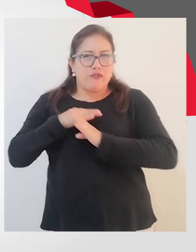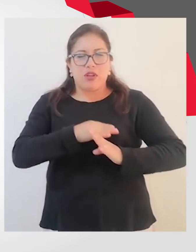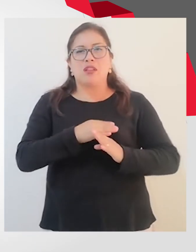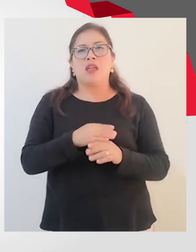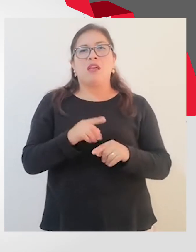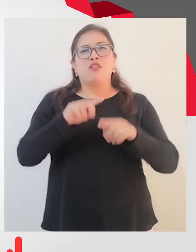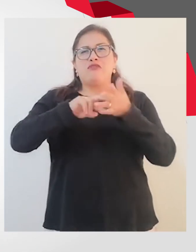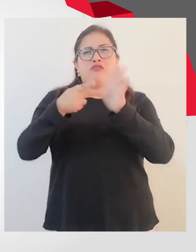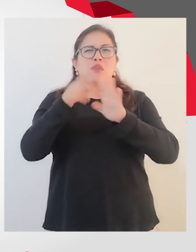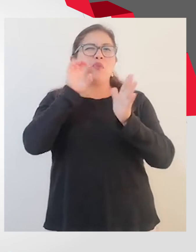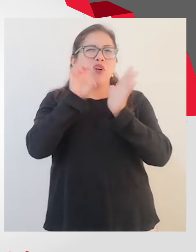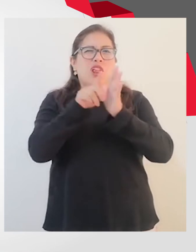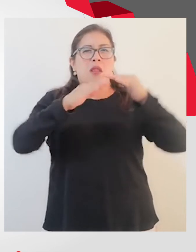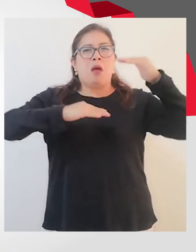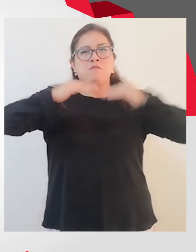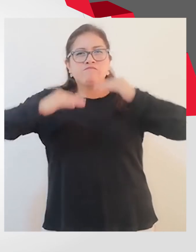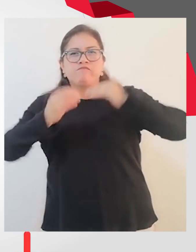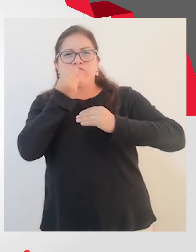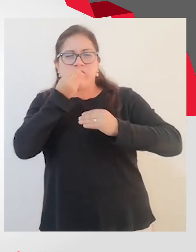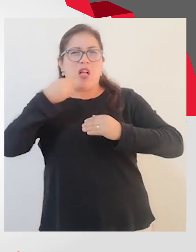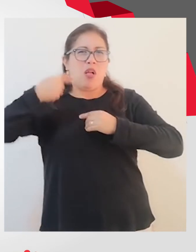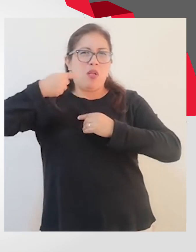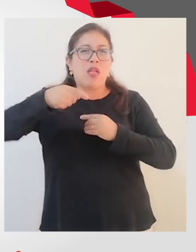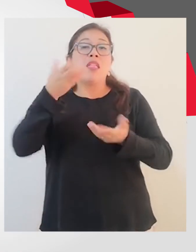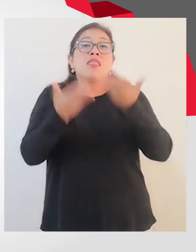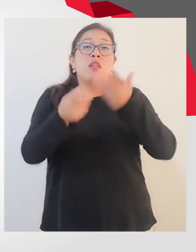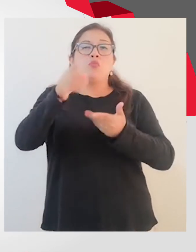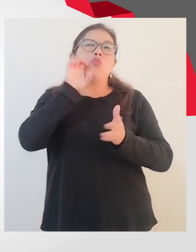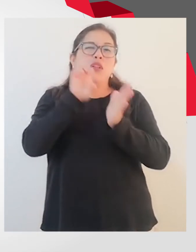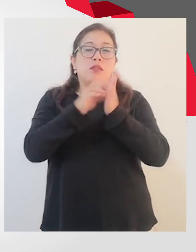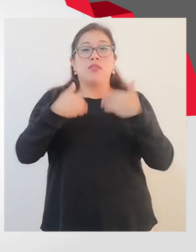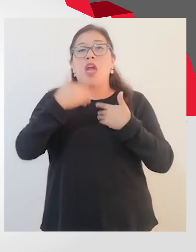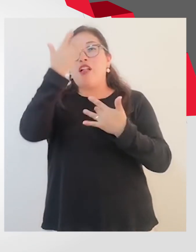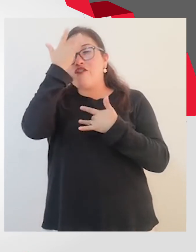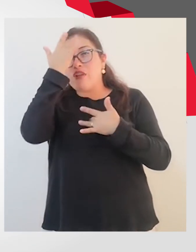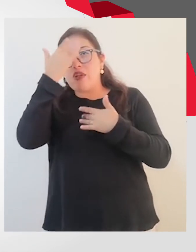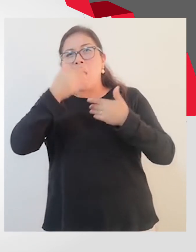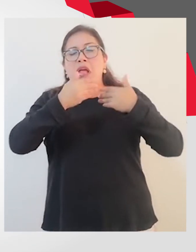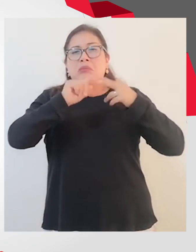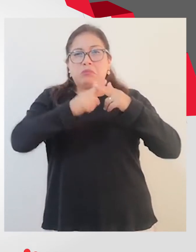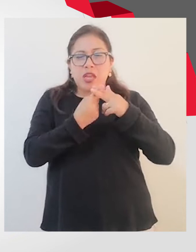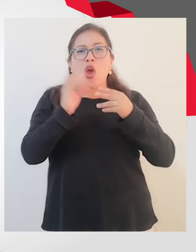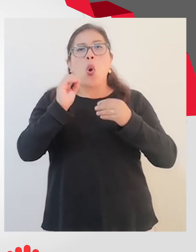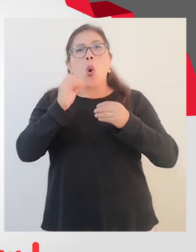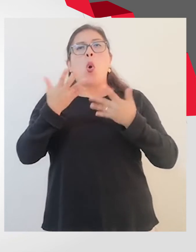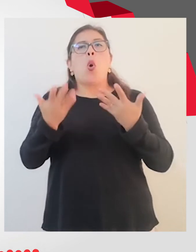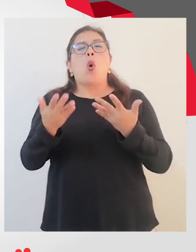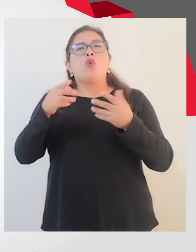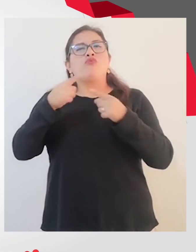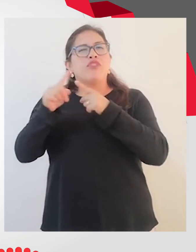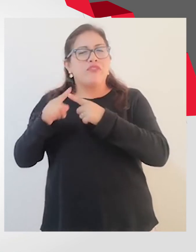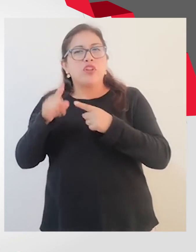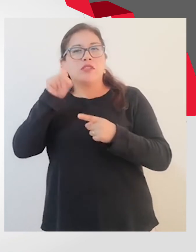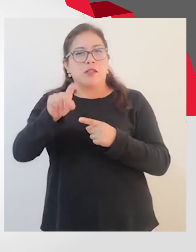una alimentación balanceada. Si por ahí tuviéramos algún proceso de enfermedad, algún tipo de lesión, hay que consultarlo con nuestro